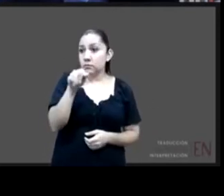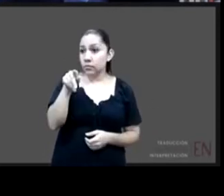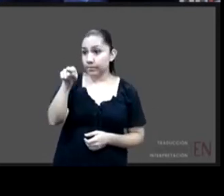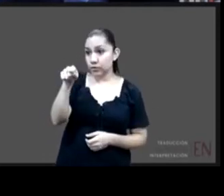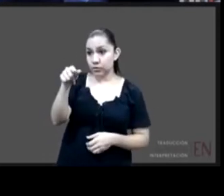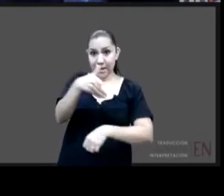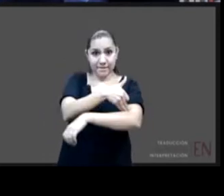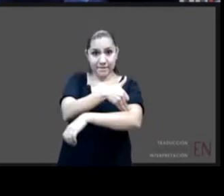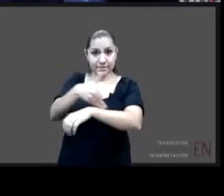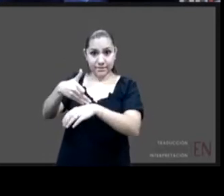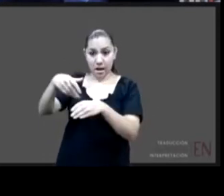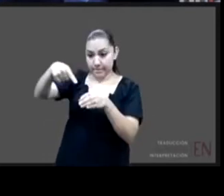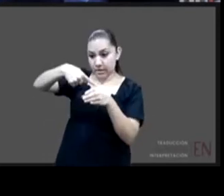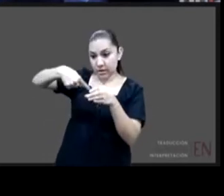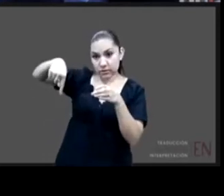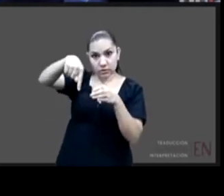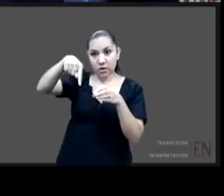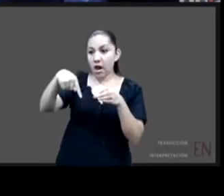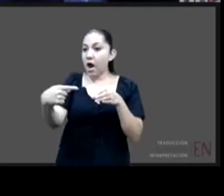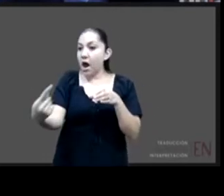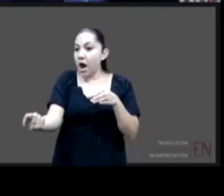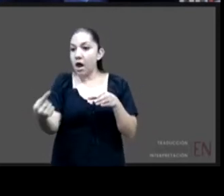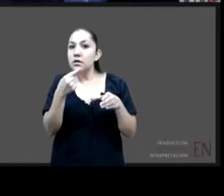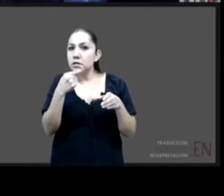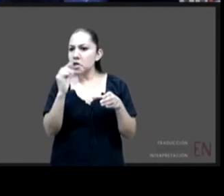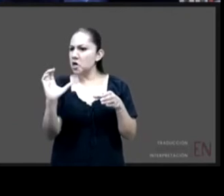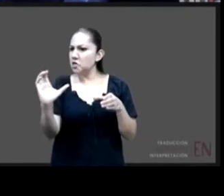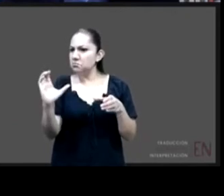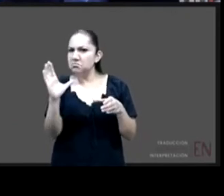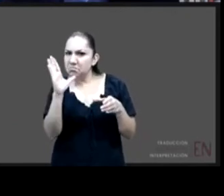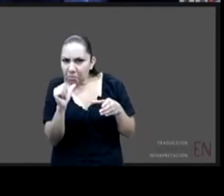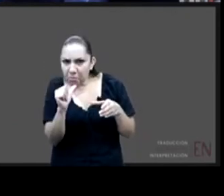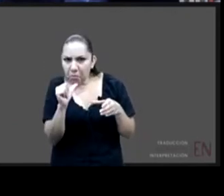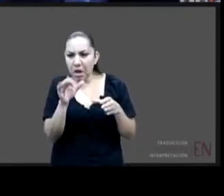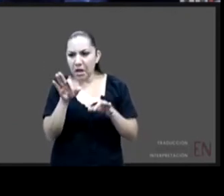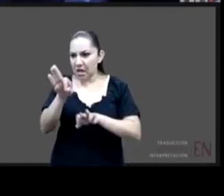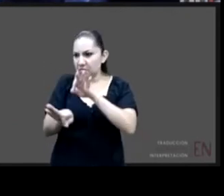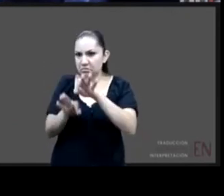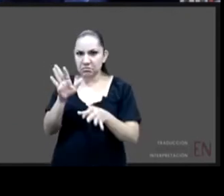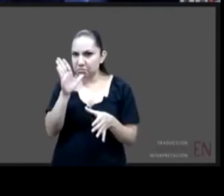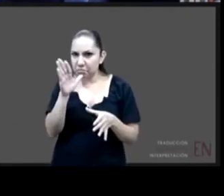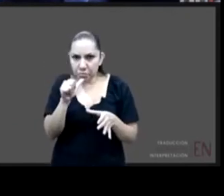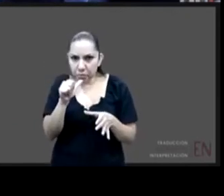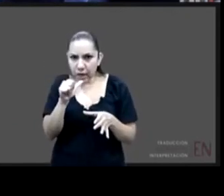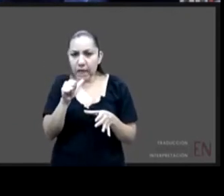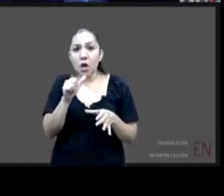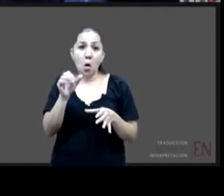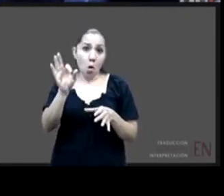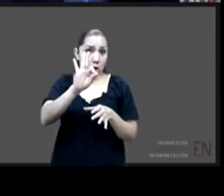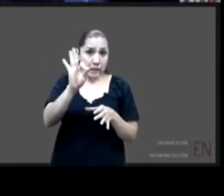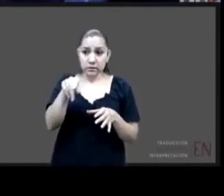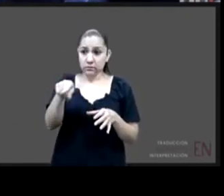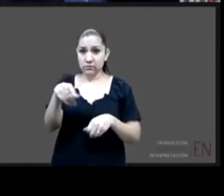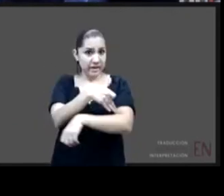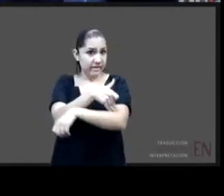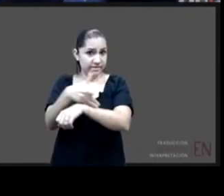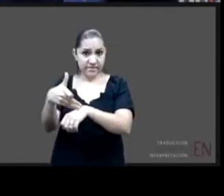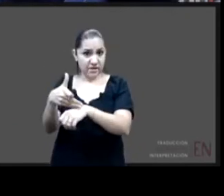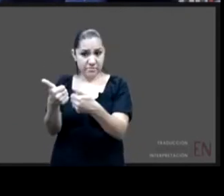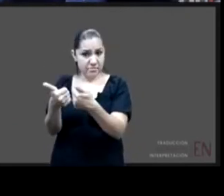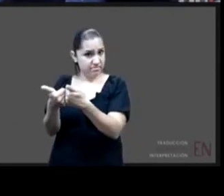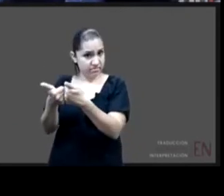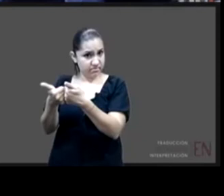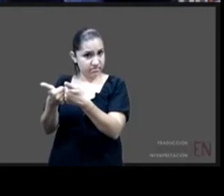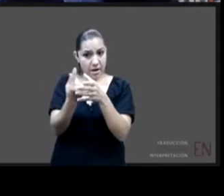por alguna razón tiene que ser separado de esta también tiene derecho a acceder a una medida